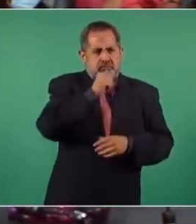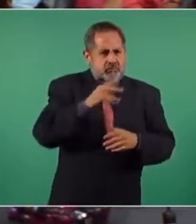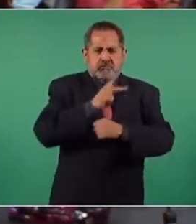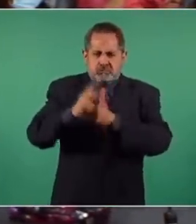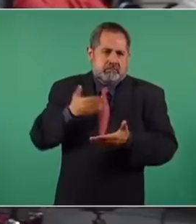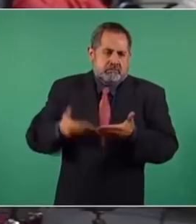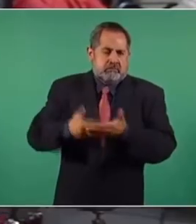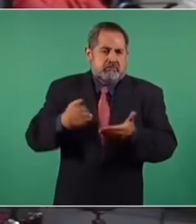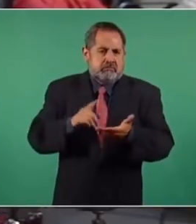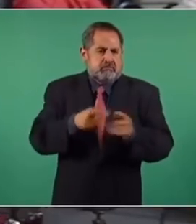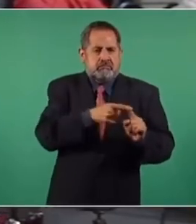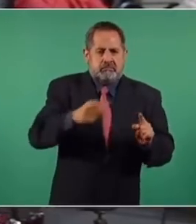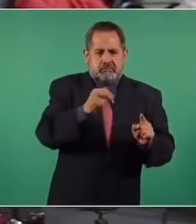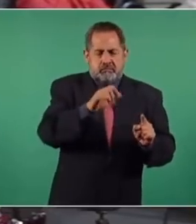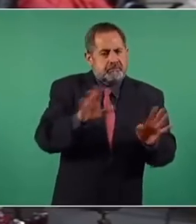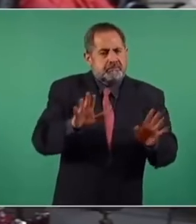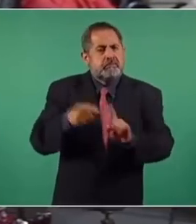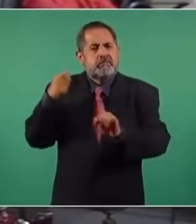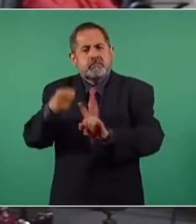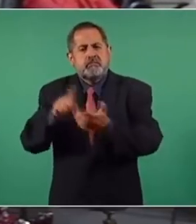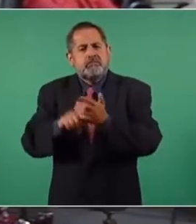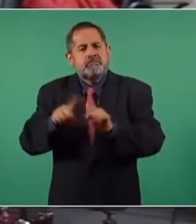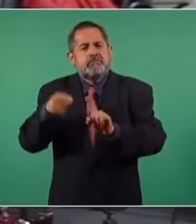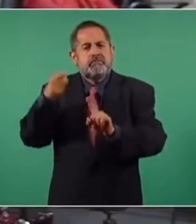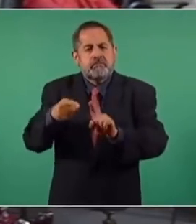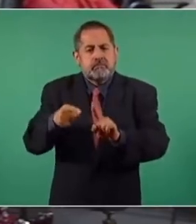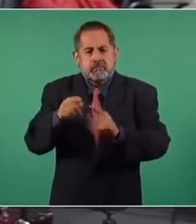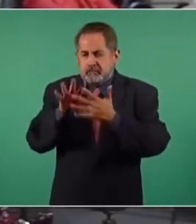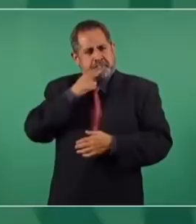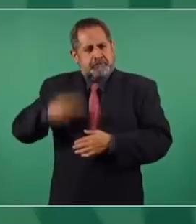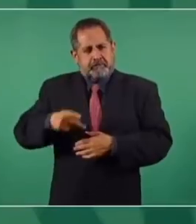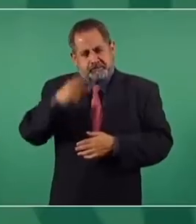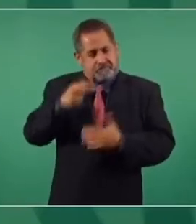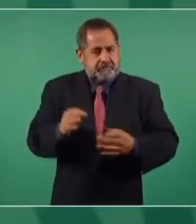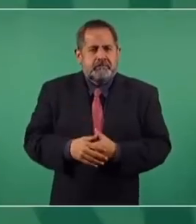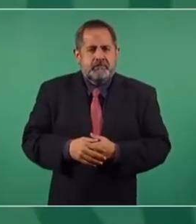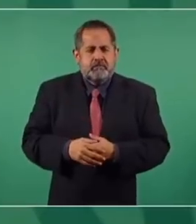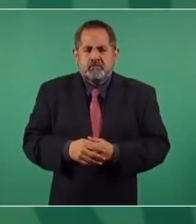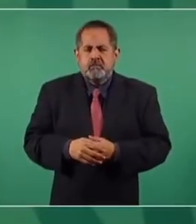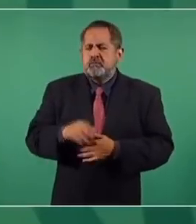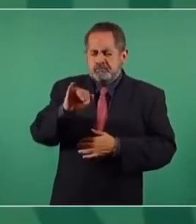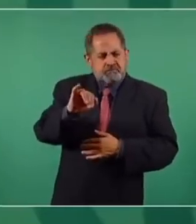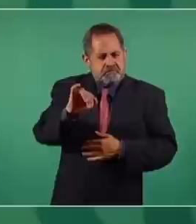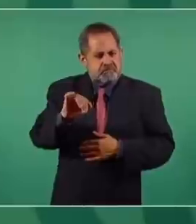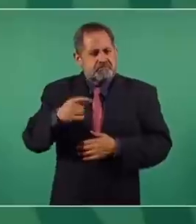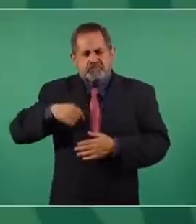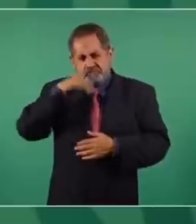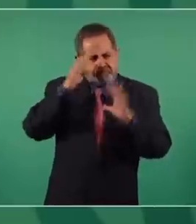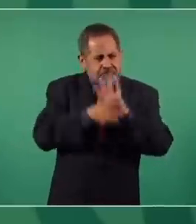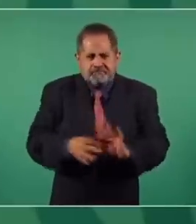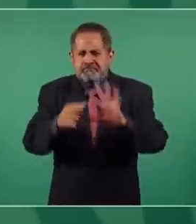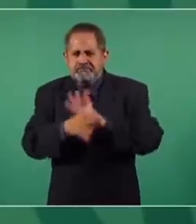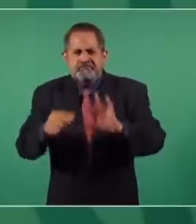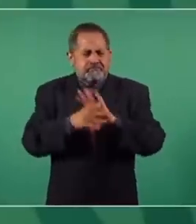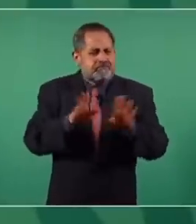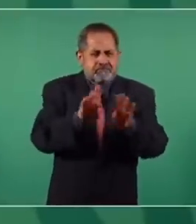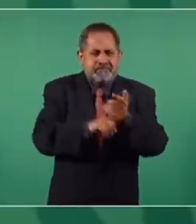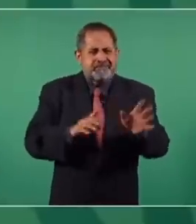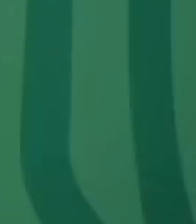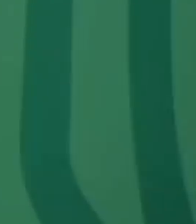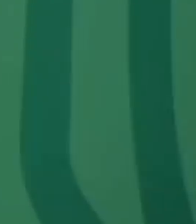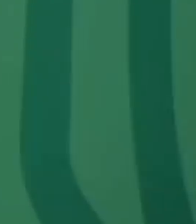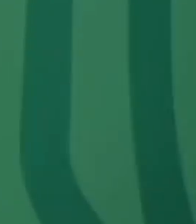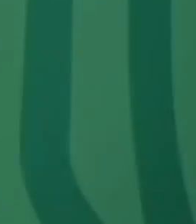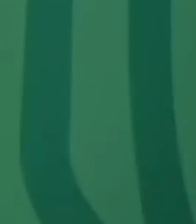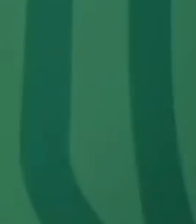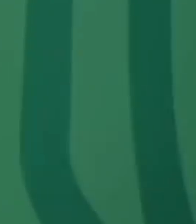el país vaya a caer mejor. Ahora, yo le estaba hablando de una cosa distinta. estoy hablando de la polarización. Sí, estamos buscando convencer, persuadir de que ya no podemos